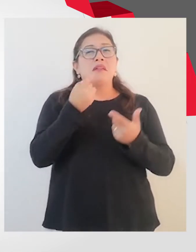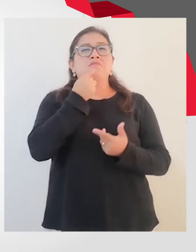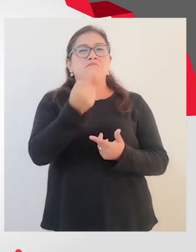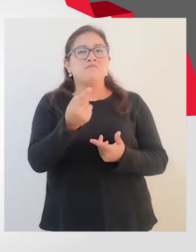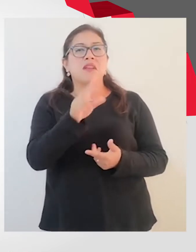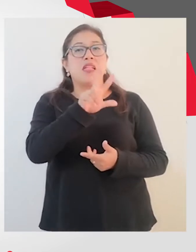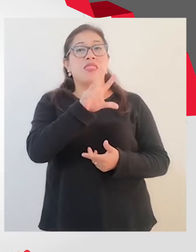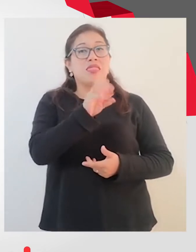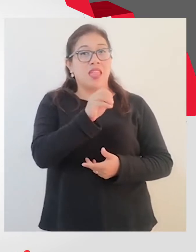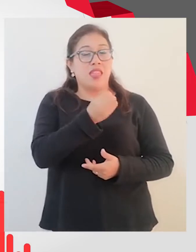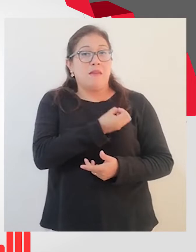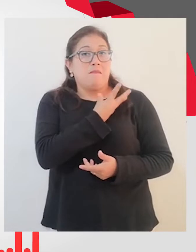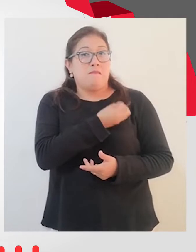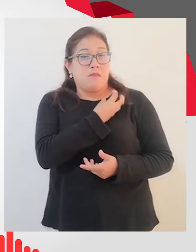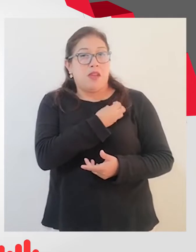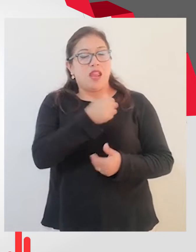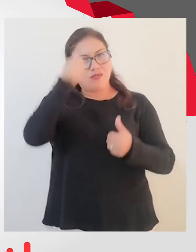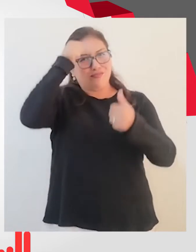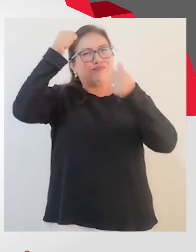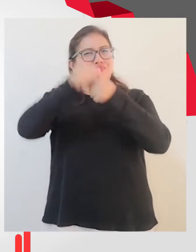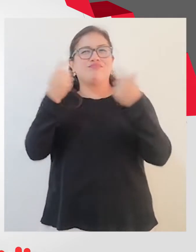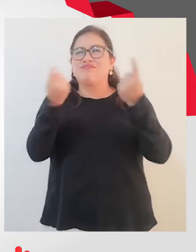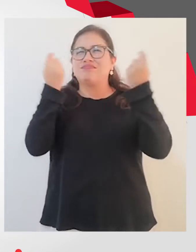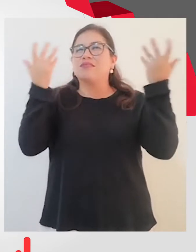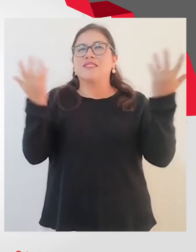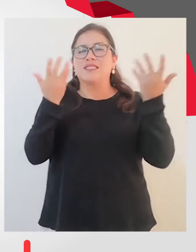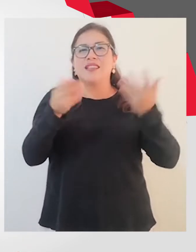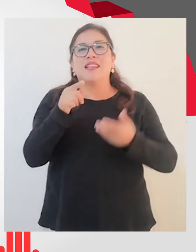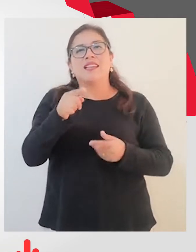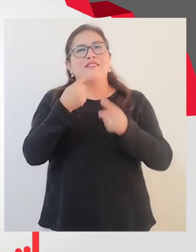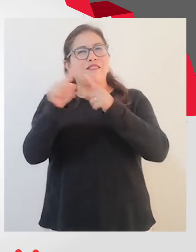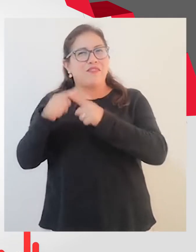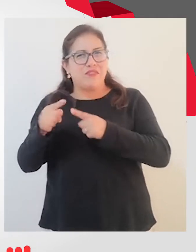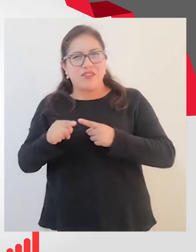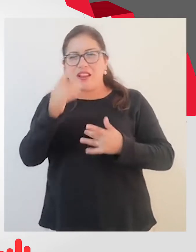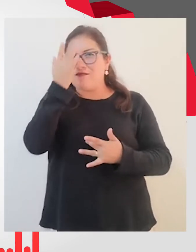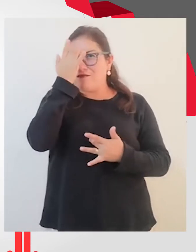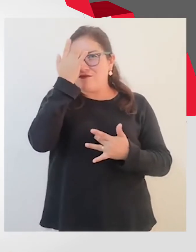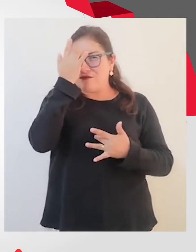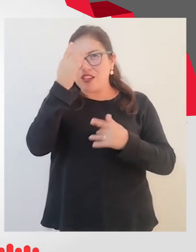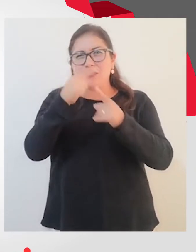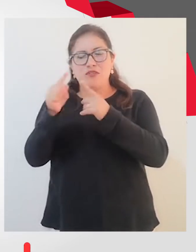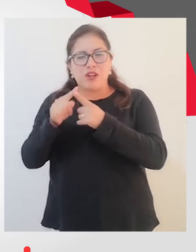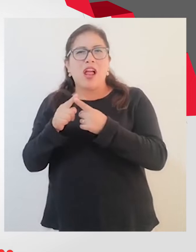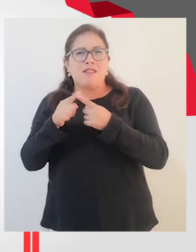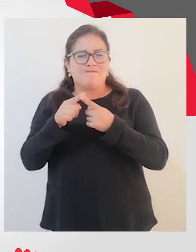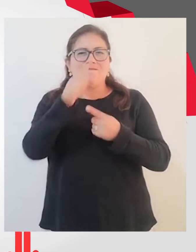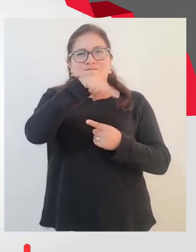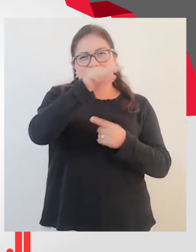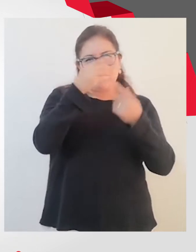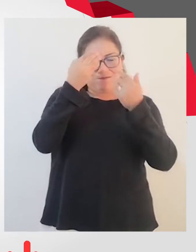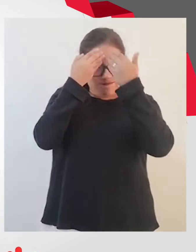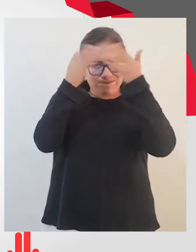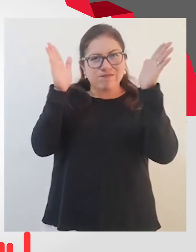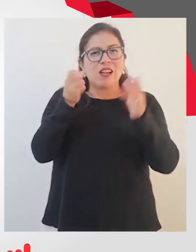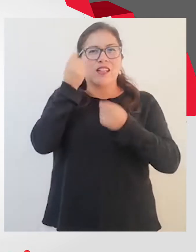también que cada 30 de mayo se conmemora el Día Mundial de la Esclerosis Múltiple, efeméride que busca concienciar a